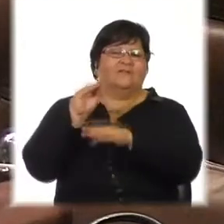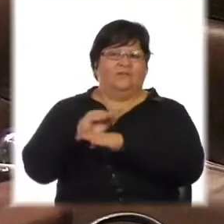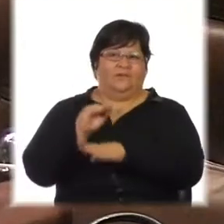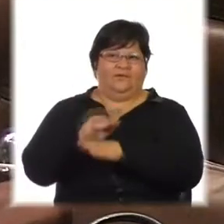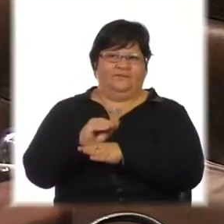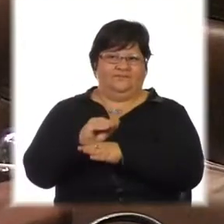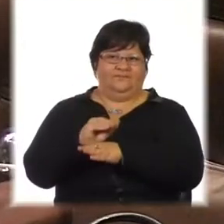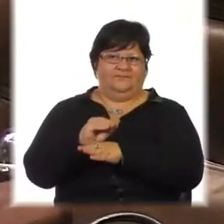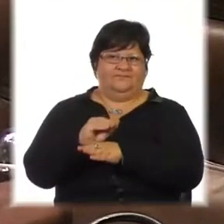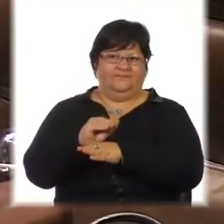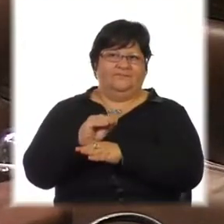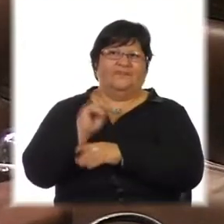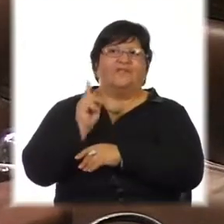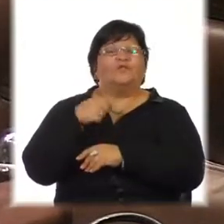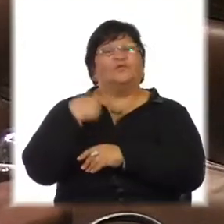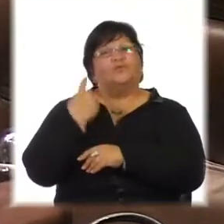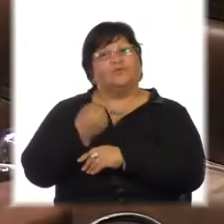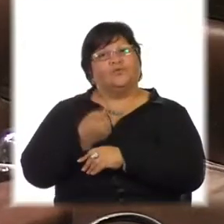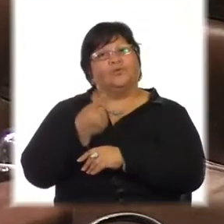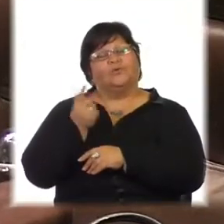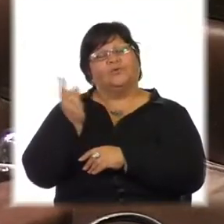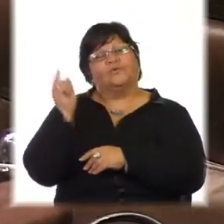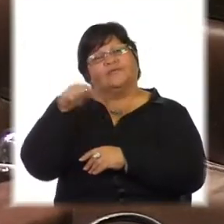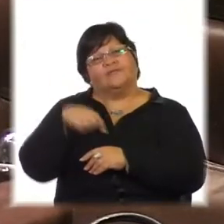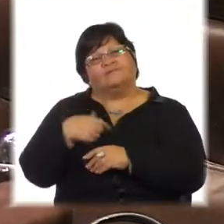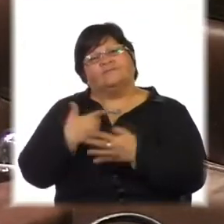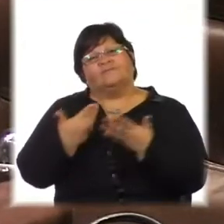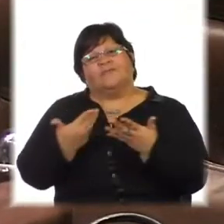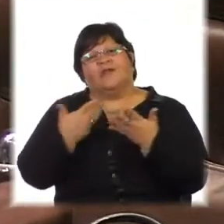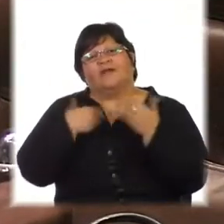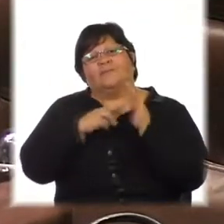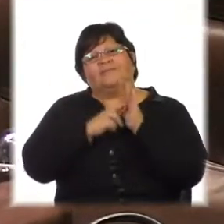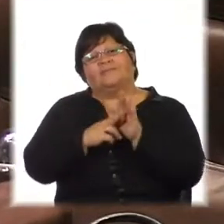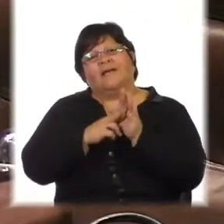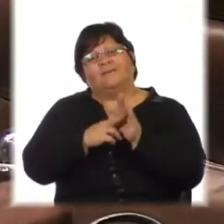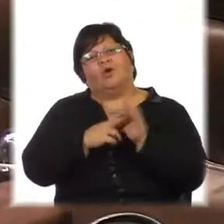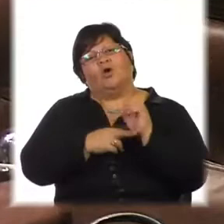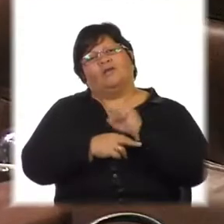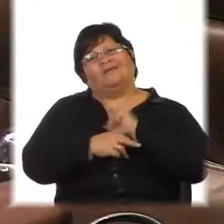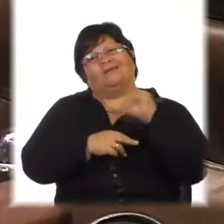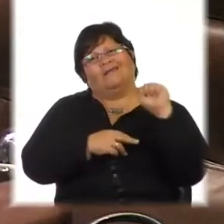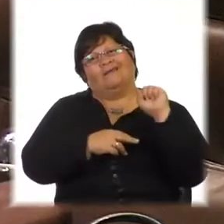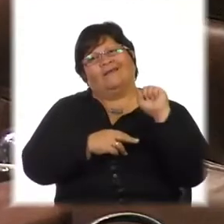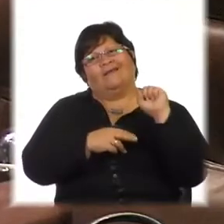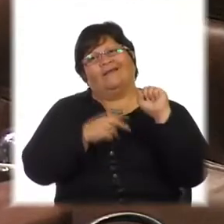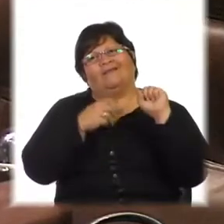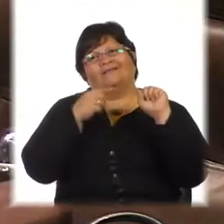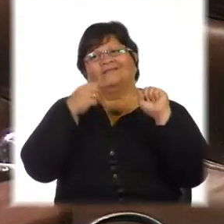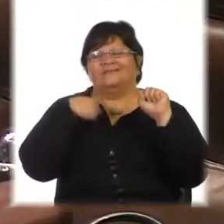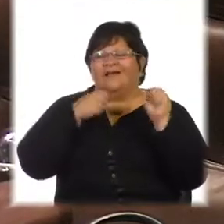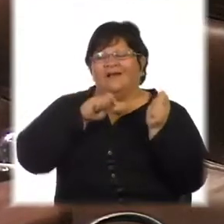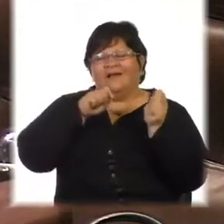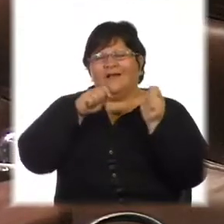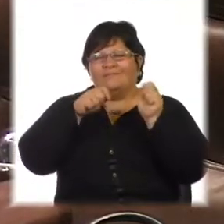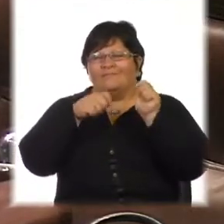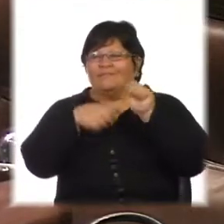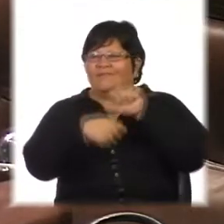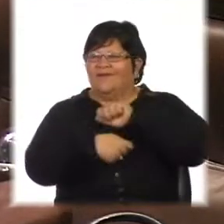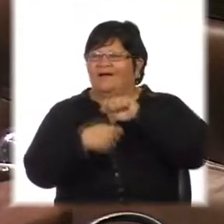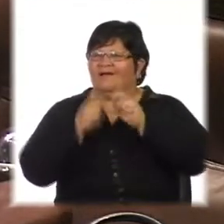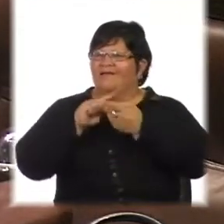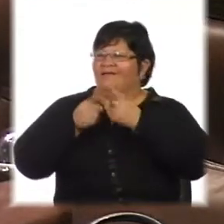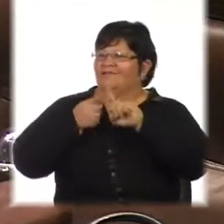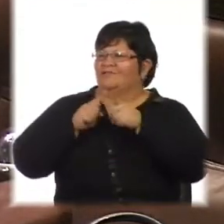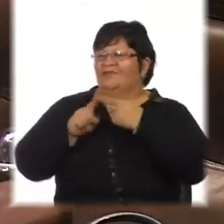Nosotros quienes venimos de la izquierda sabemos que es mucho más fácil cambiar las relaciones económicas, mucho más fácil